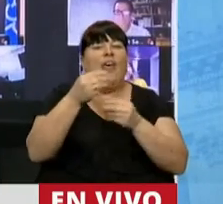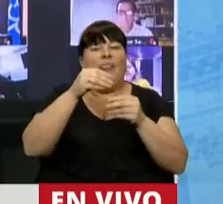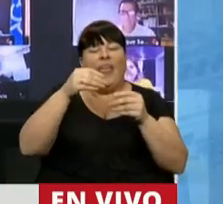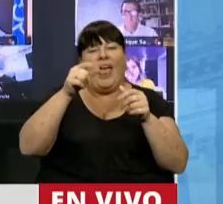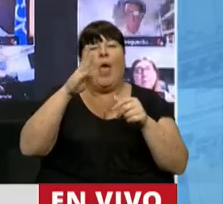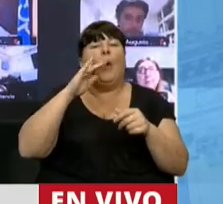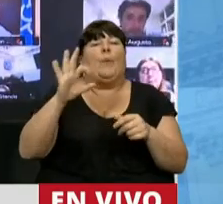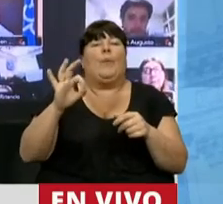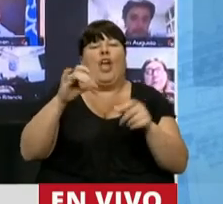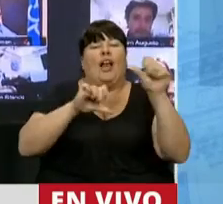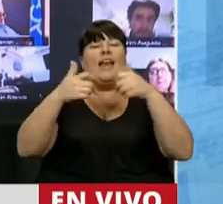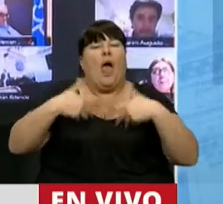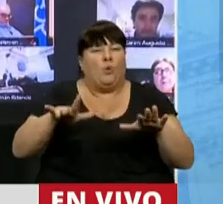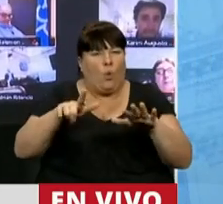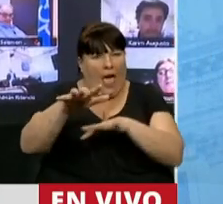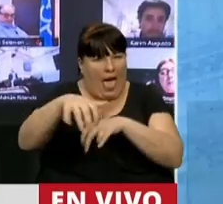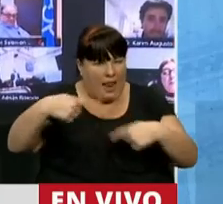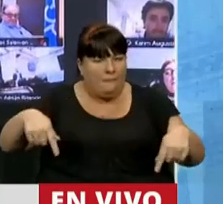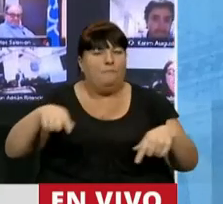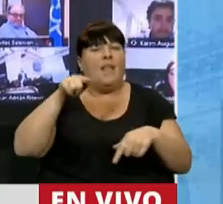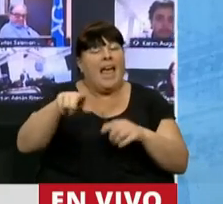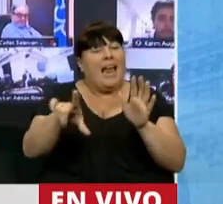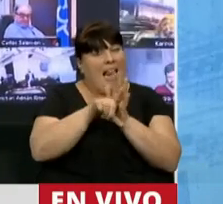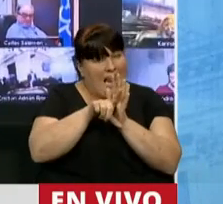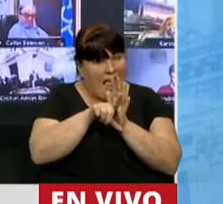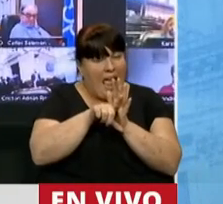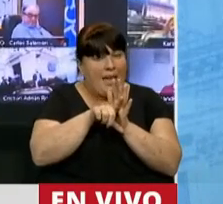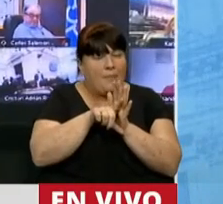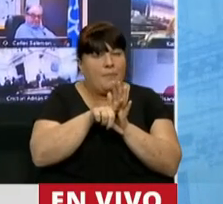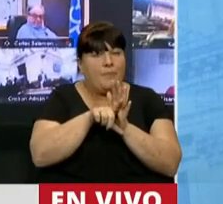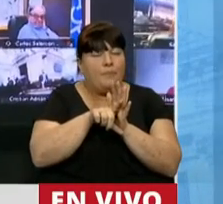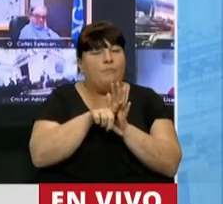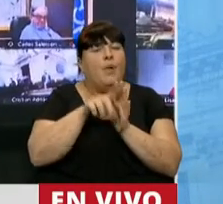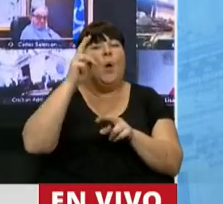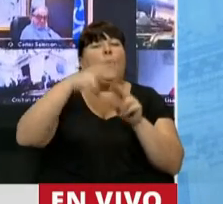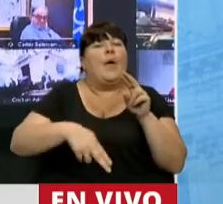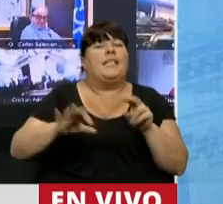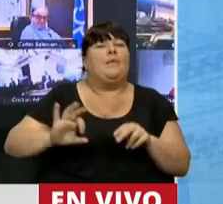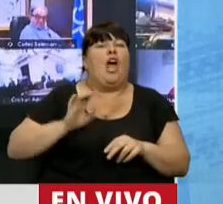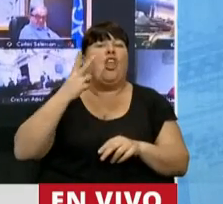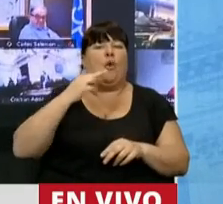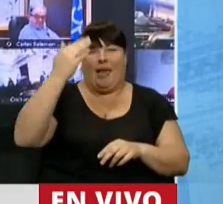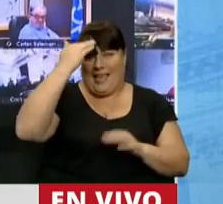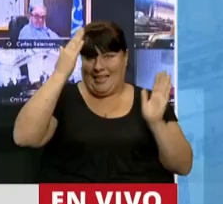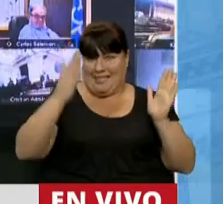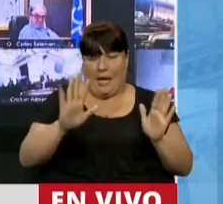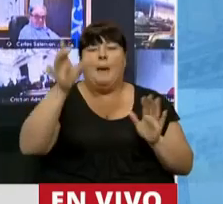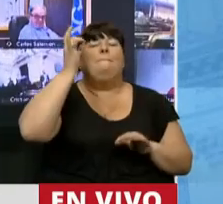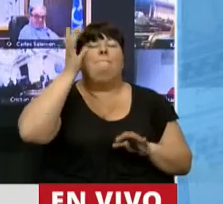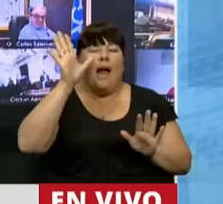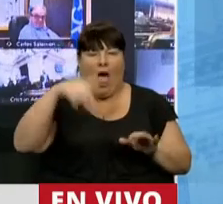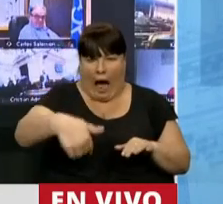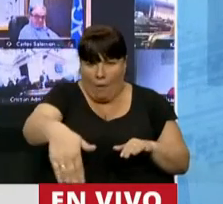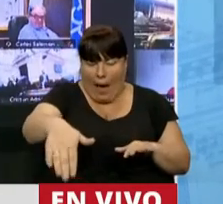biocombustibles. Esto, realmente esta ley vence en el 2015. Discúlpeme,